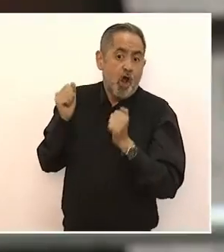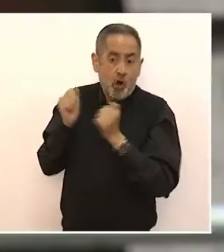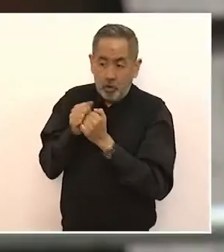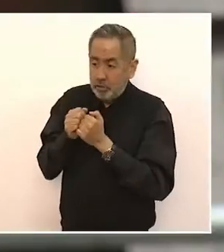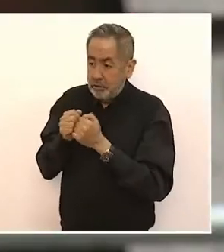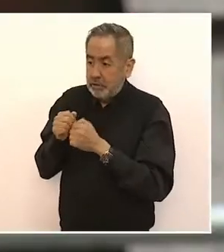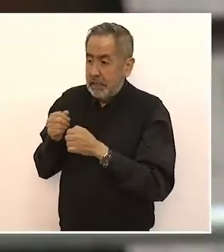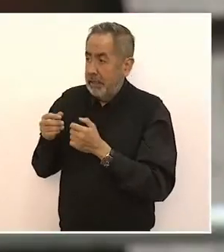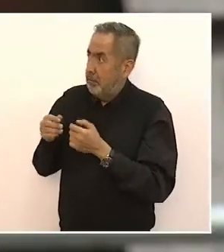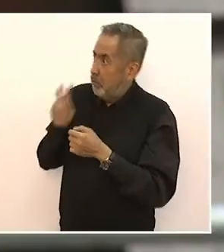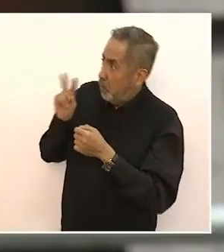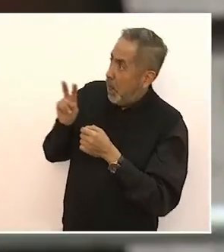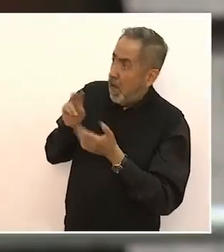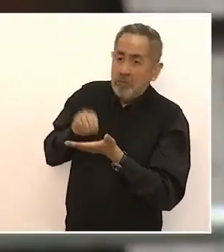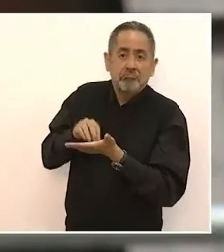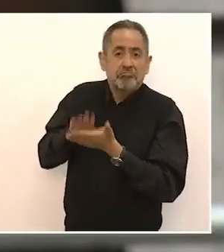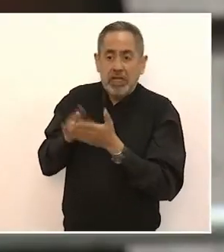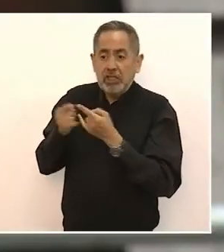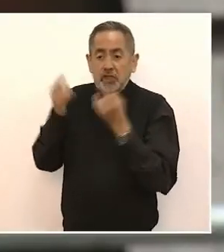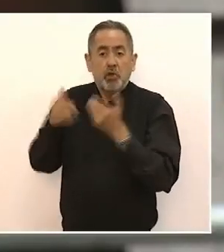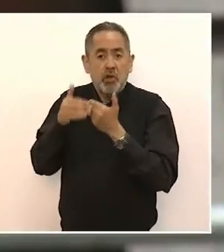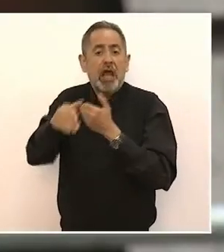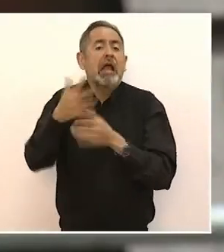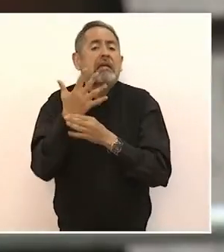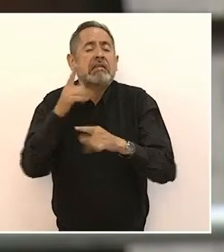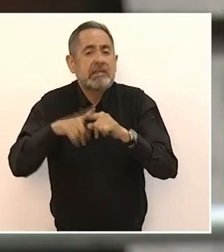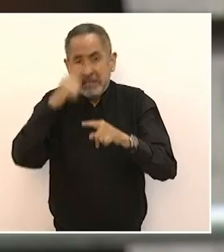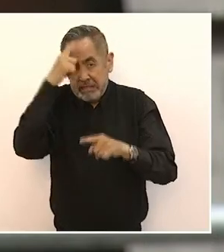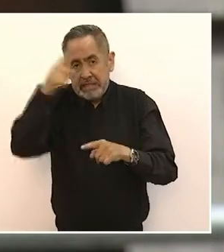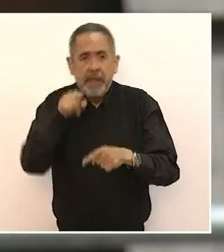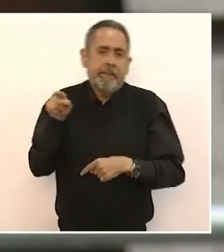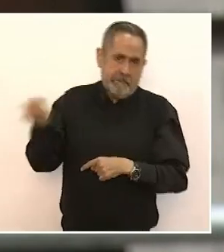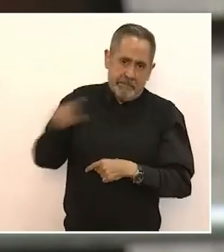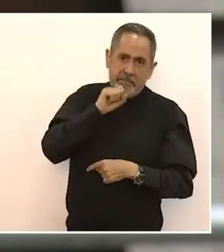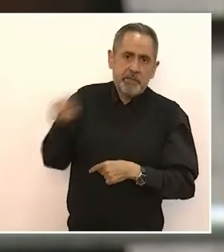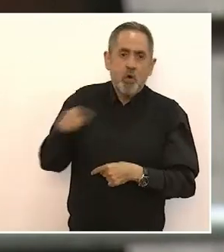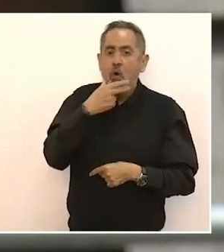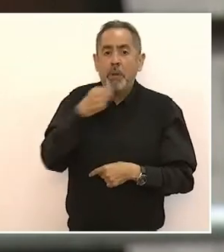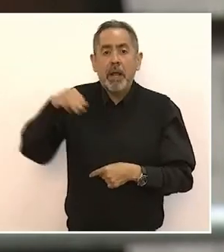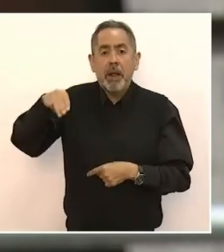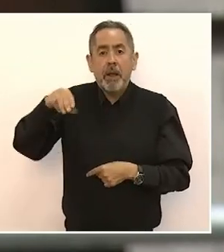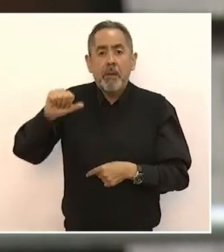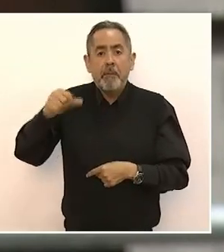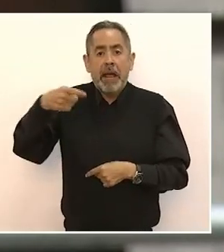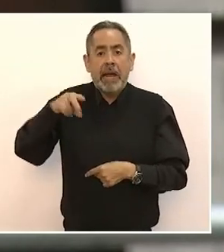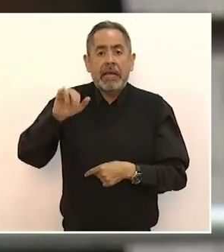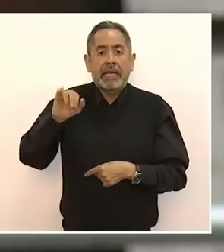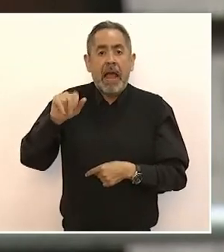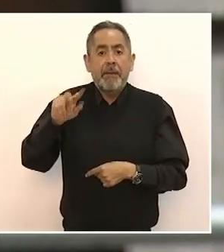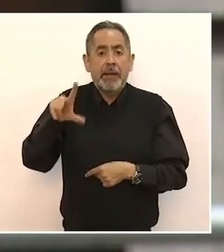historia es de Maquiavelo. Como también una vez